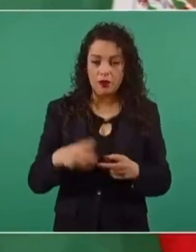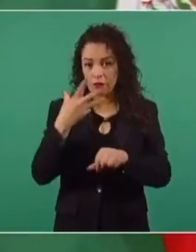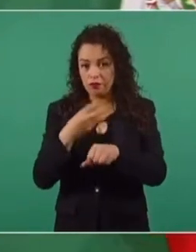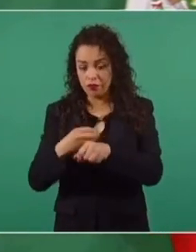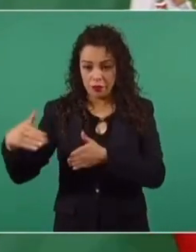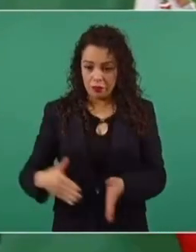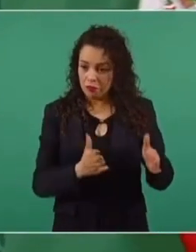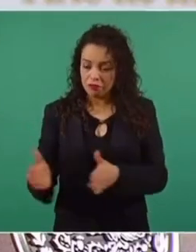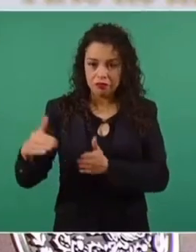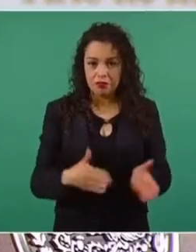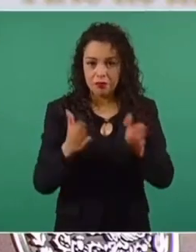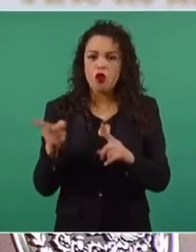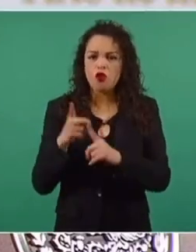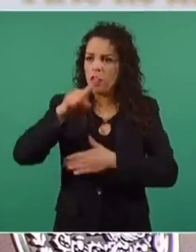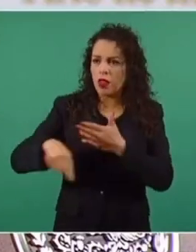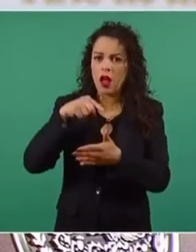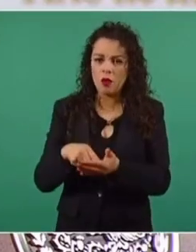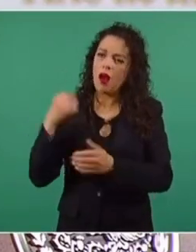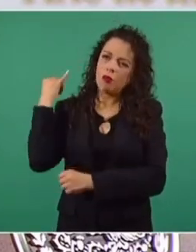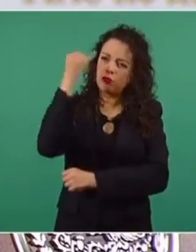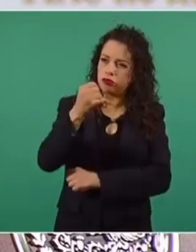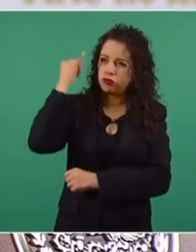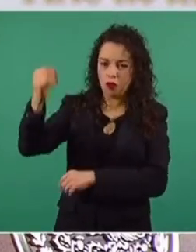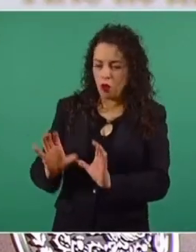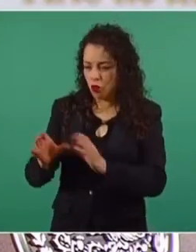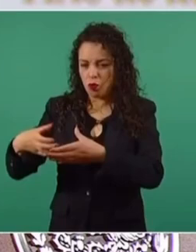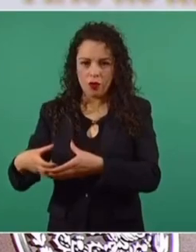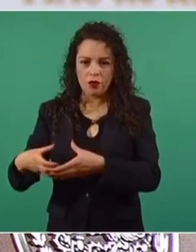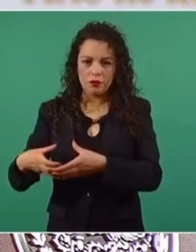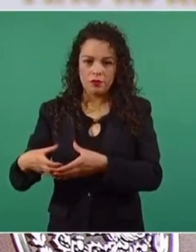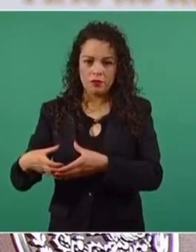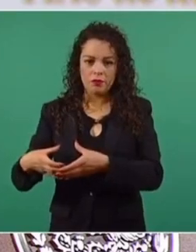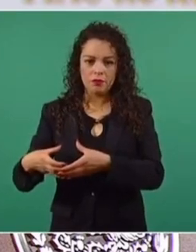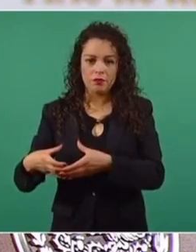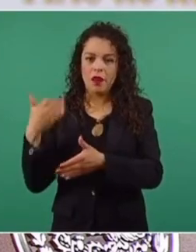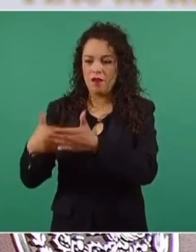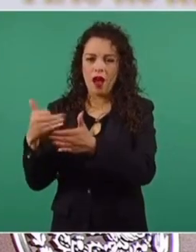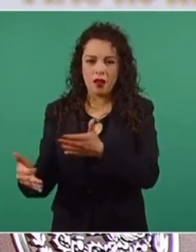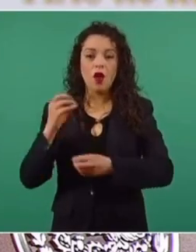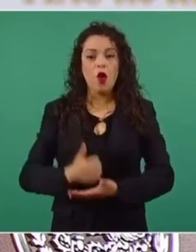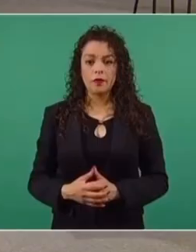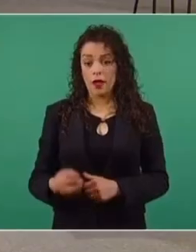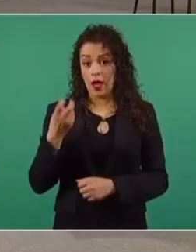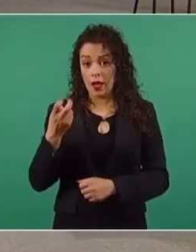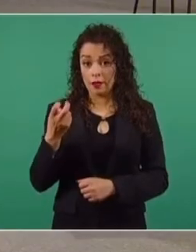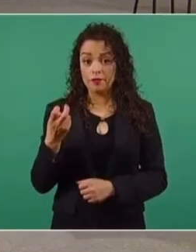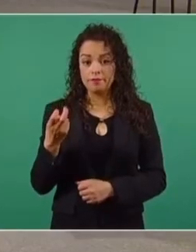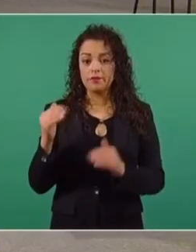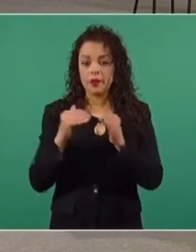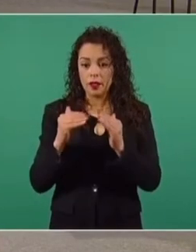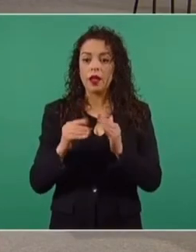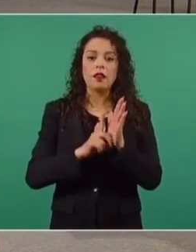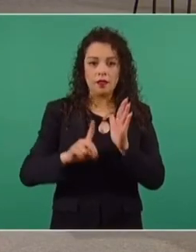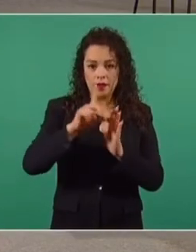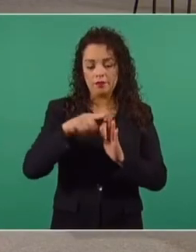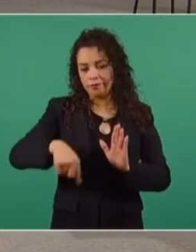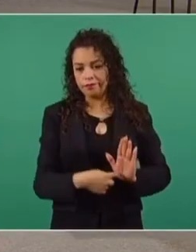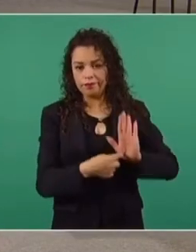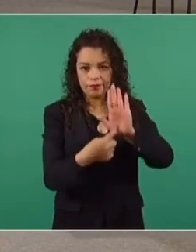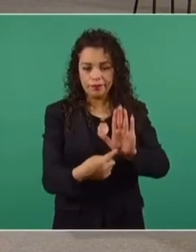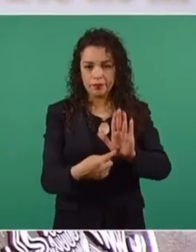caminos en comunidades marginadas, para ayudar a la gente pobre. Te lo estamos presentando.